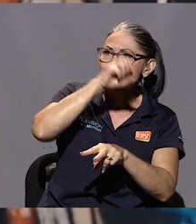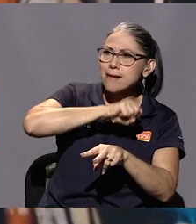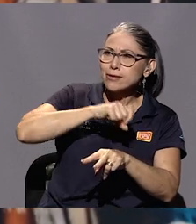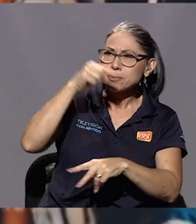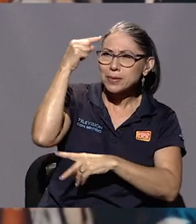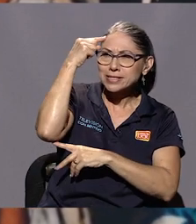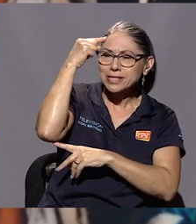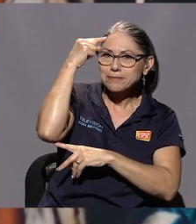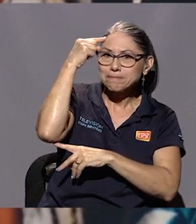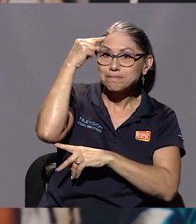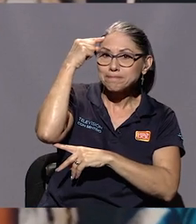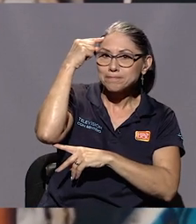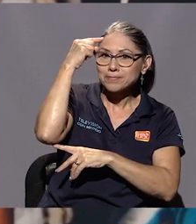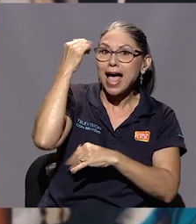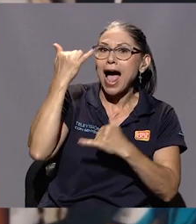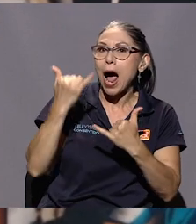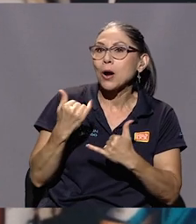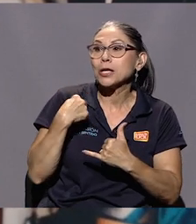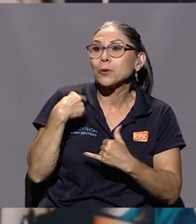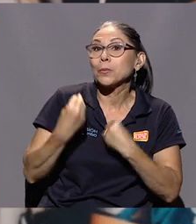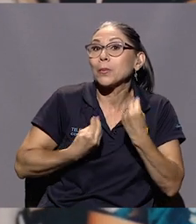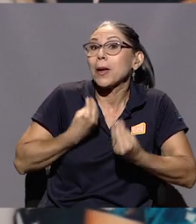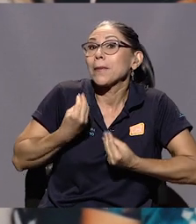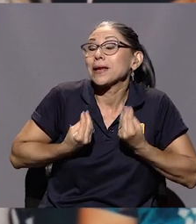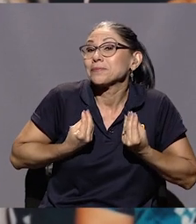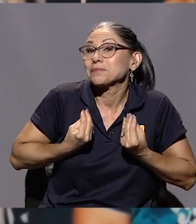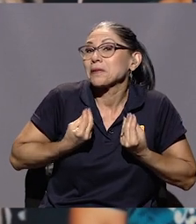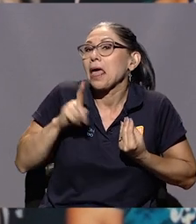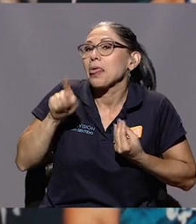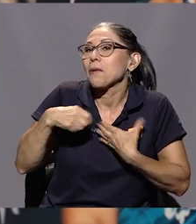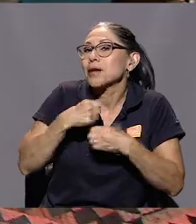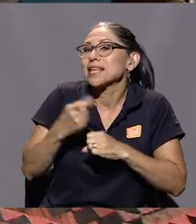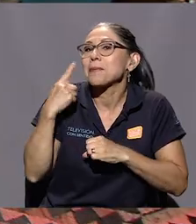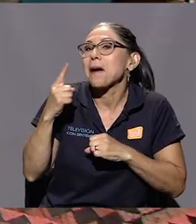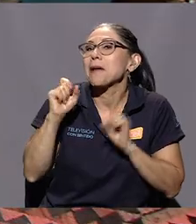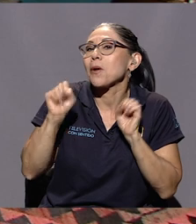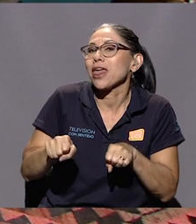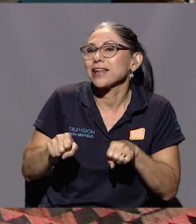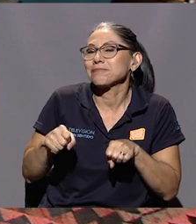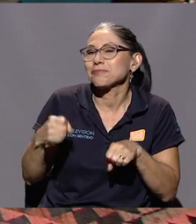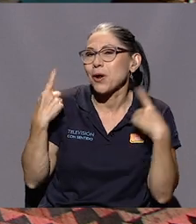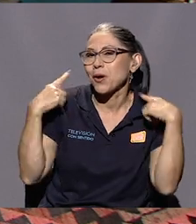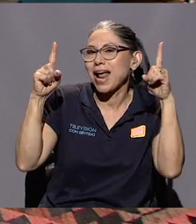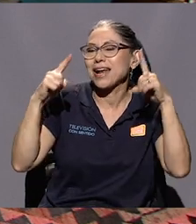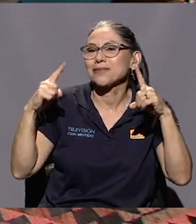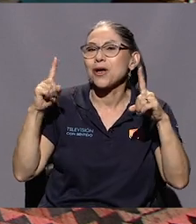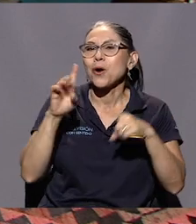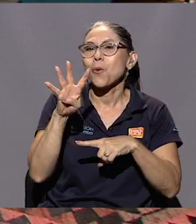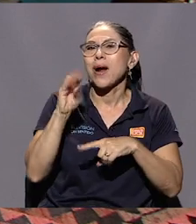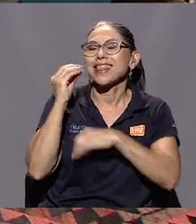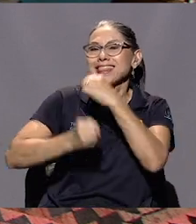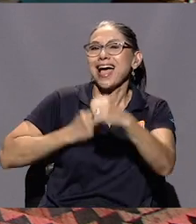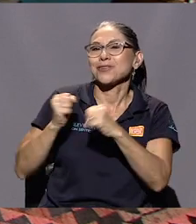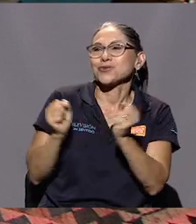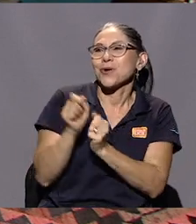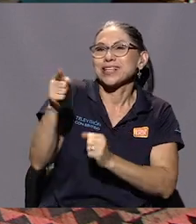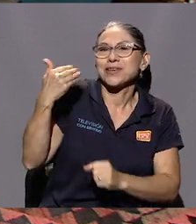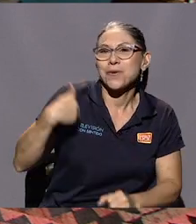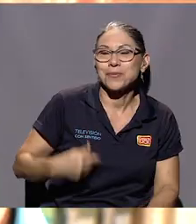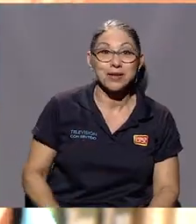veo a ver qué tengo que hacer para poder pasar 40 años con ese hombre. Y lo logré, Marlon.